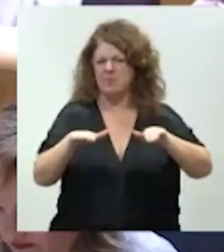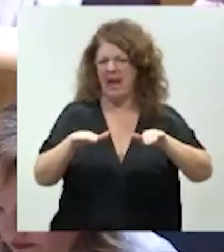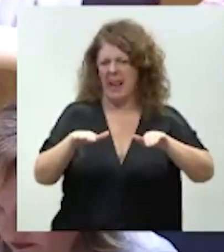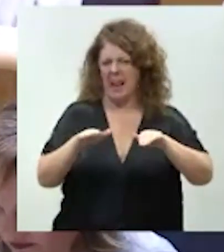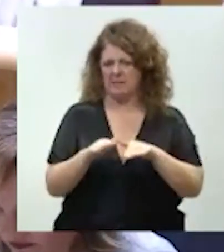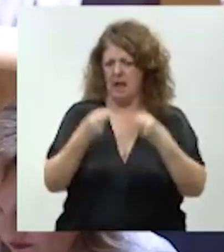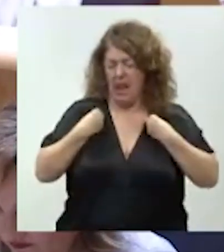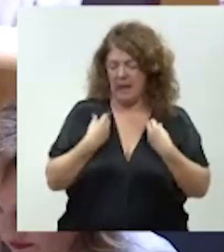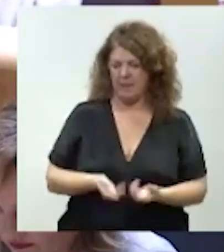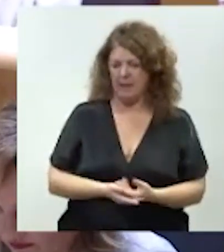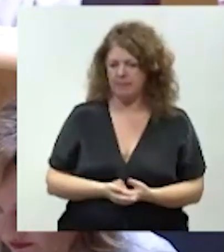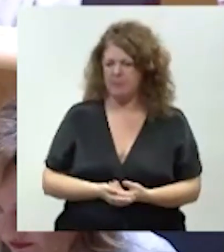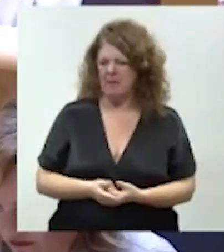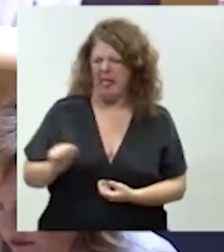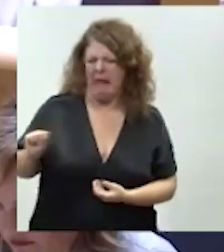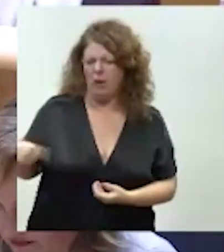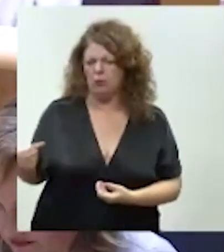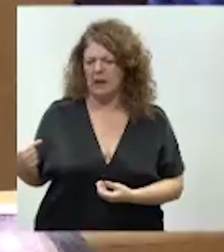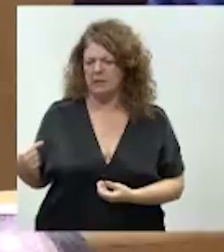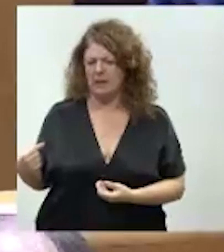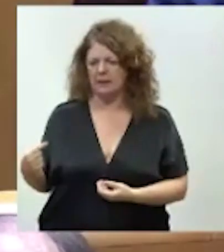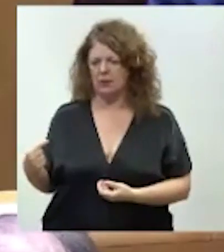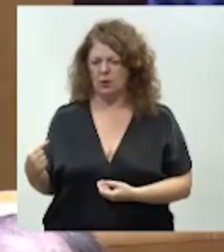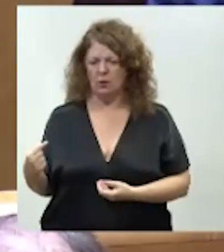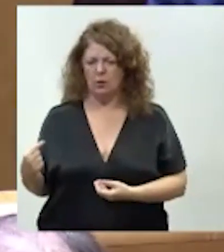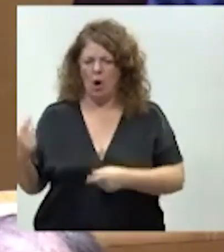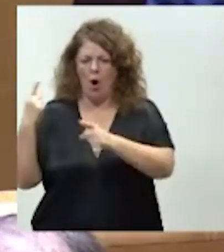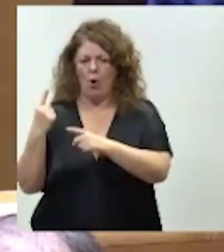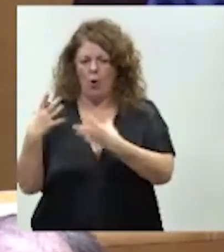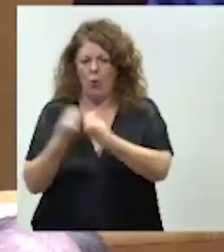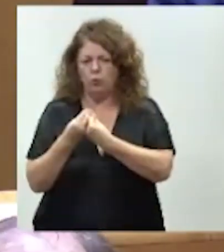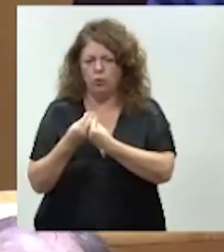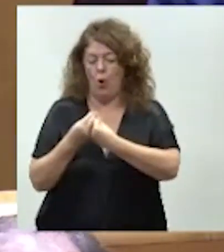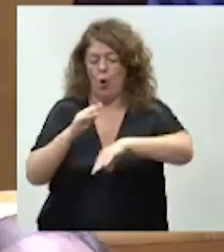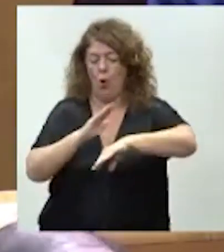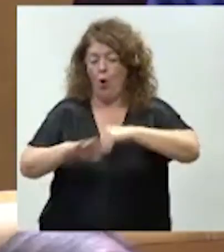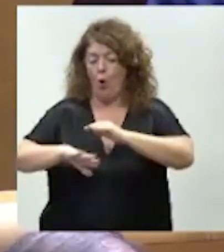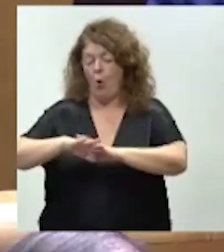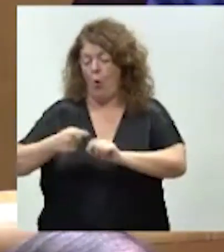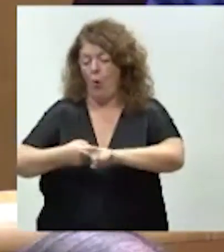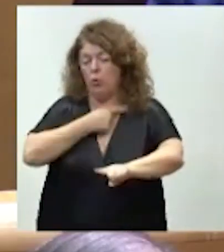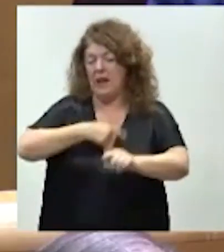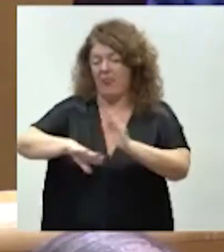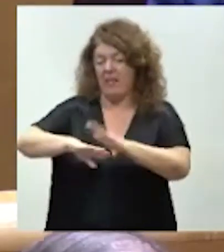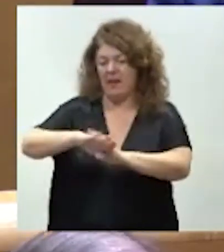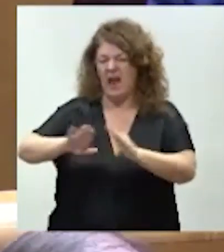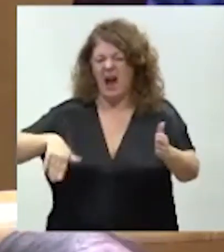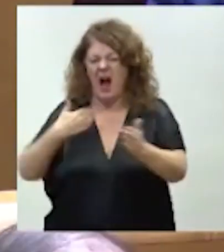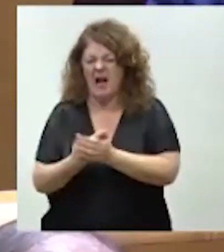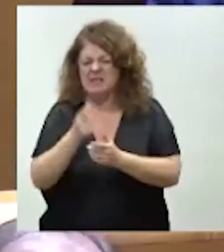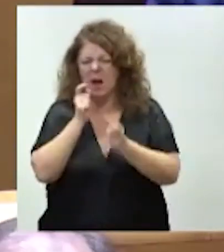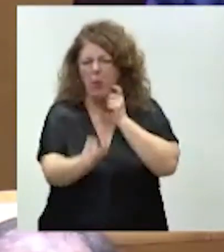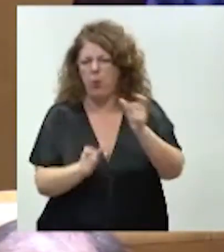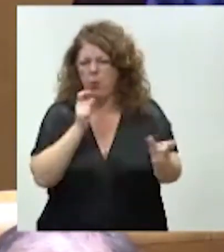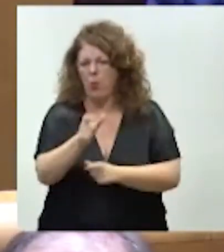viven. Subcontratan ustedes la oposición con la ultraderecha. Y por subcontratar, subcontratan ustedes hasta los bulos.